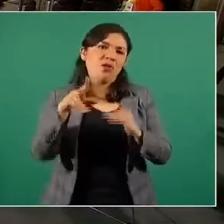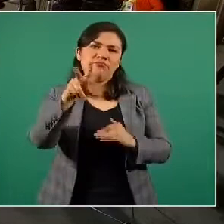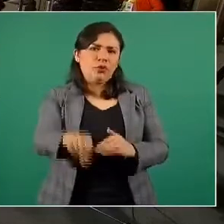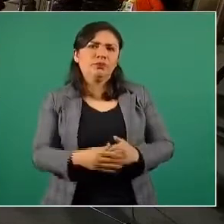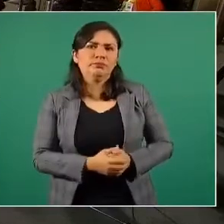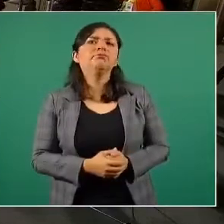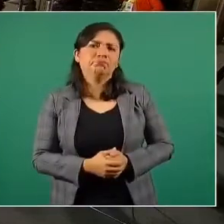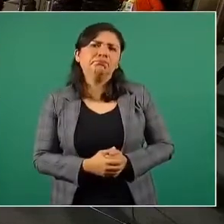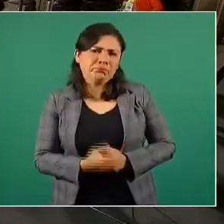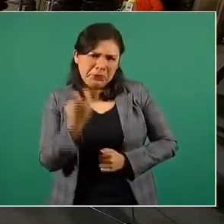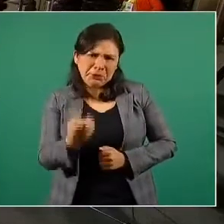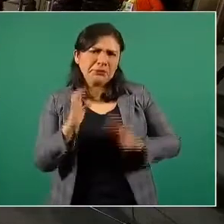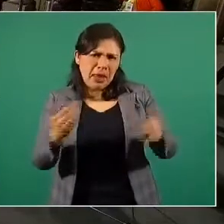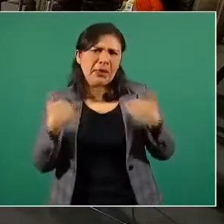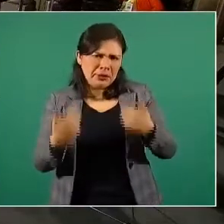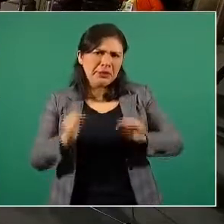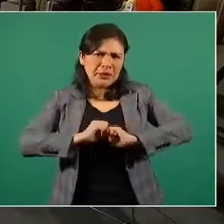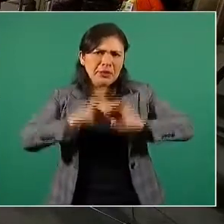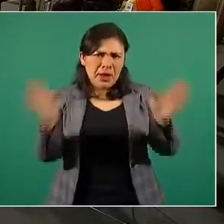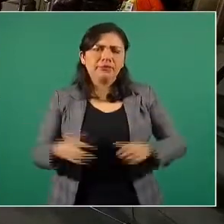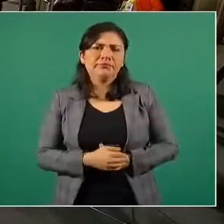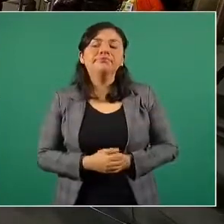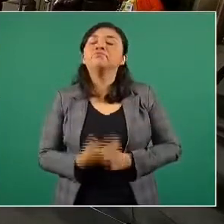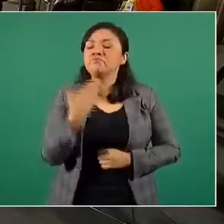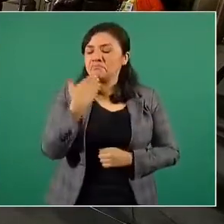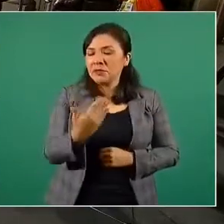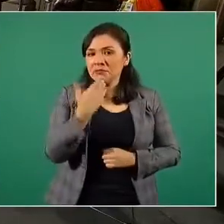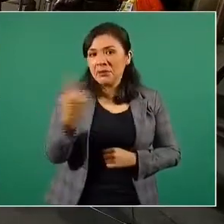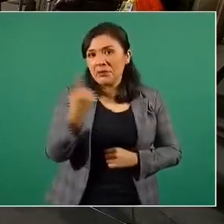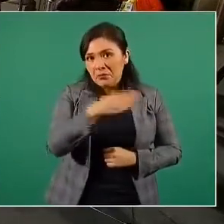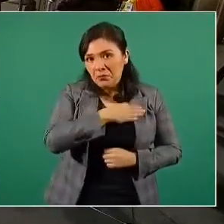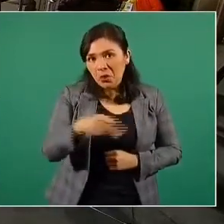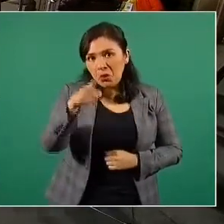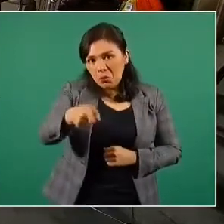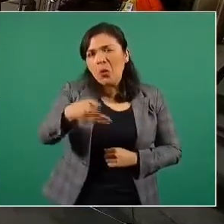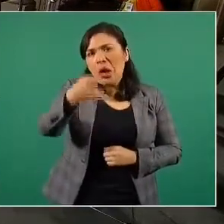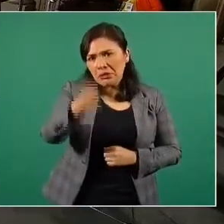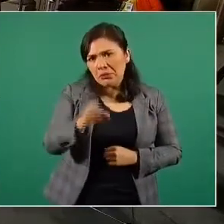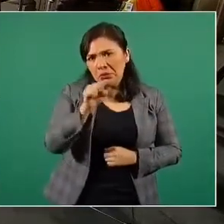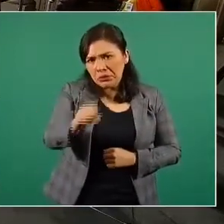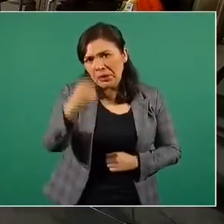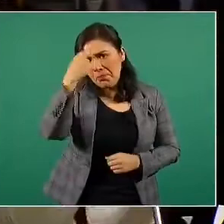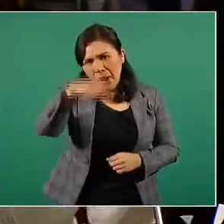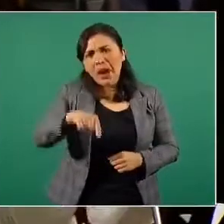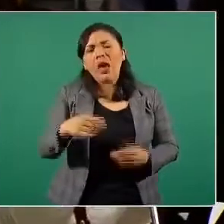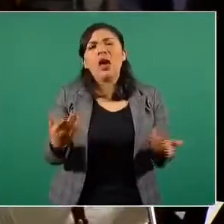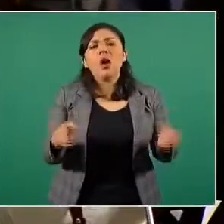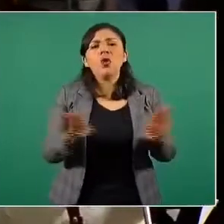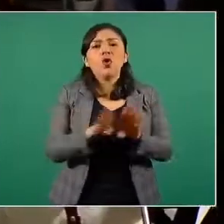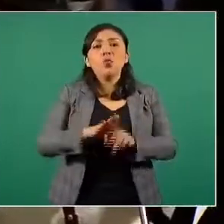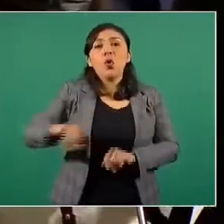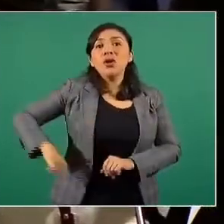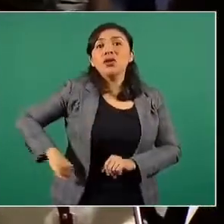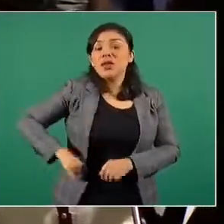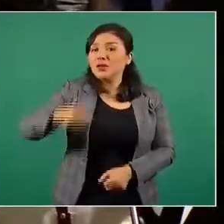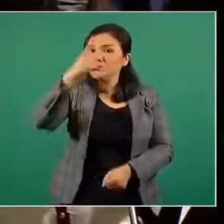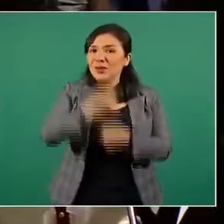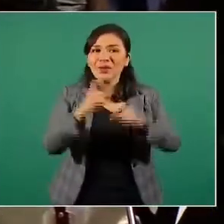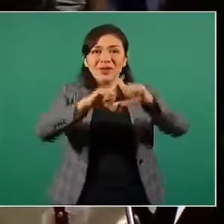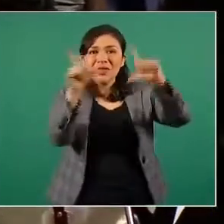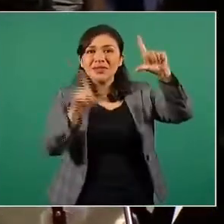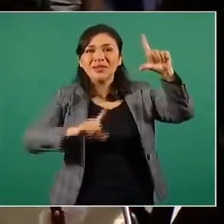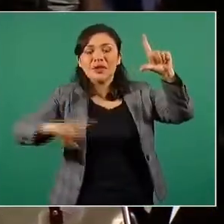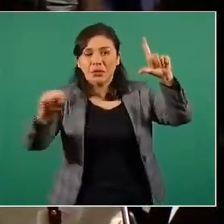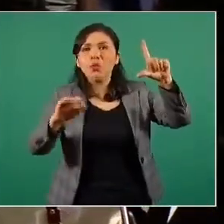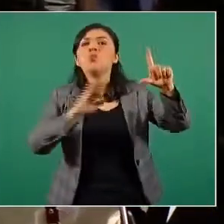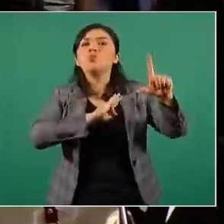Pues yo creo que está claro. Está claro. Y qué bueno que haya la postura que usted señala de que por el interés de la Nación podrán